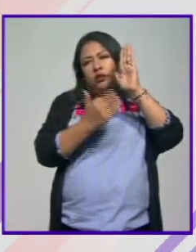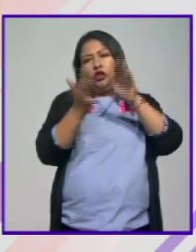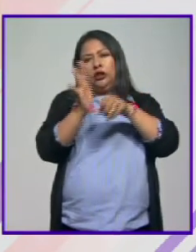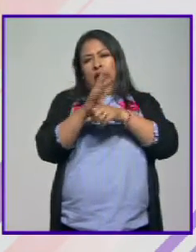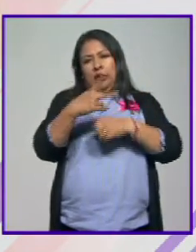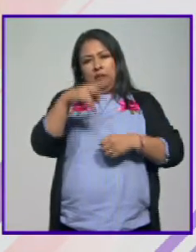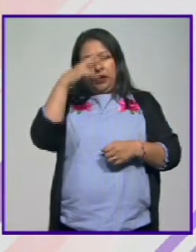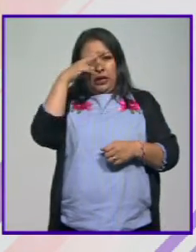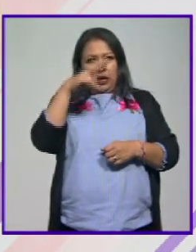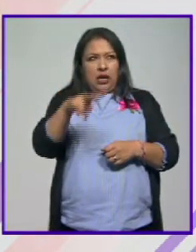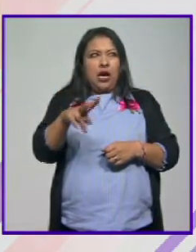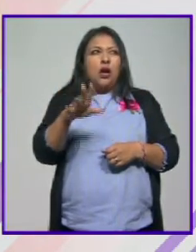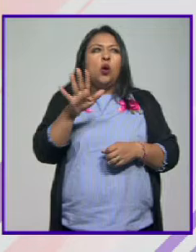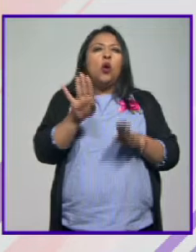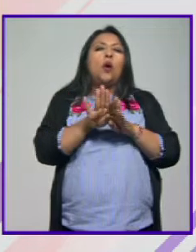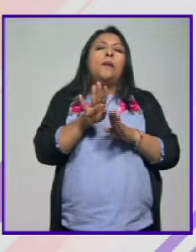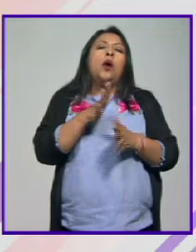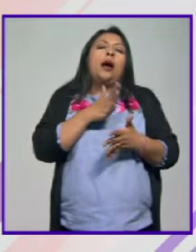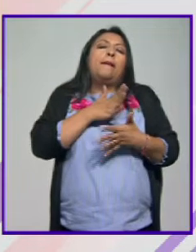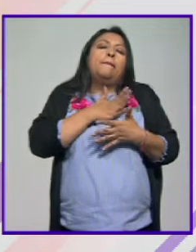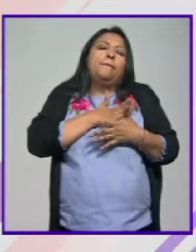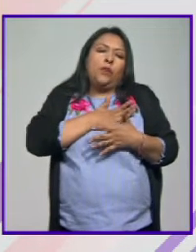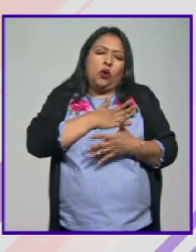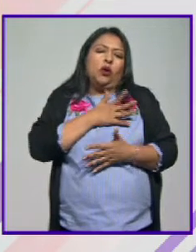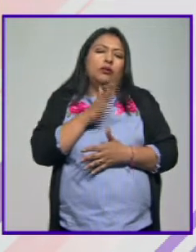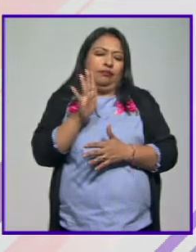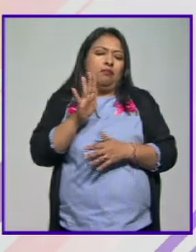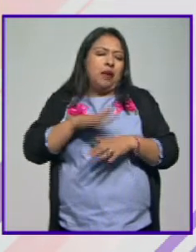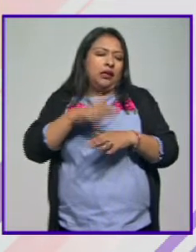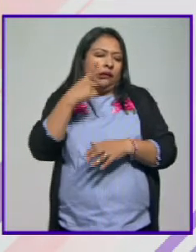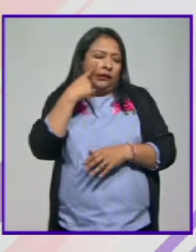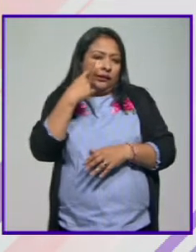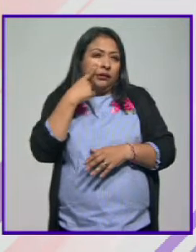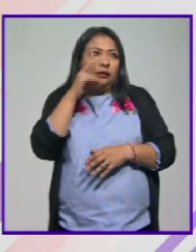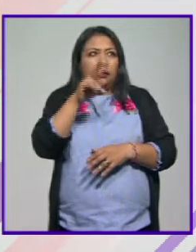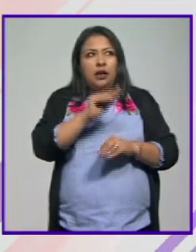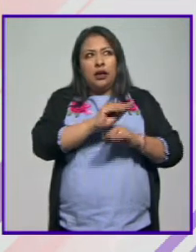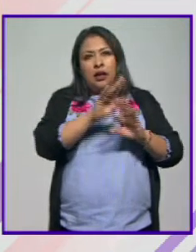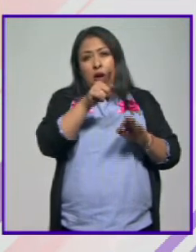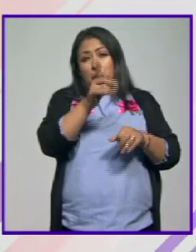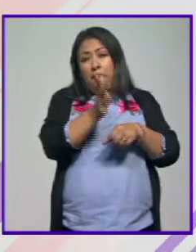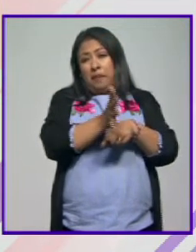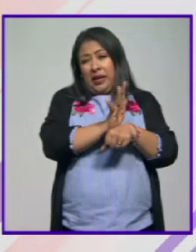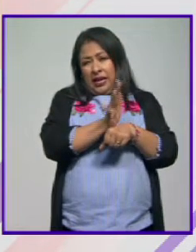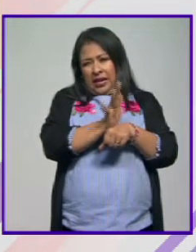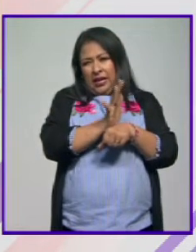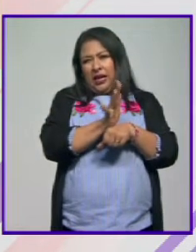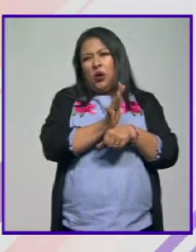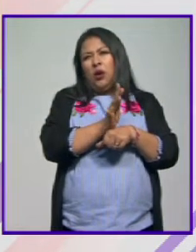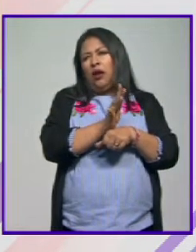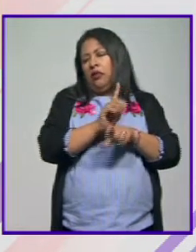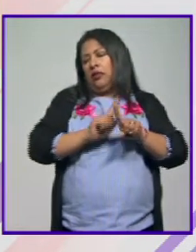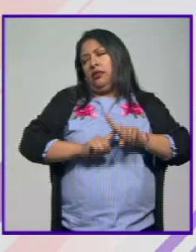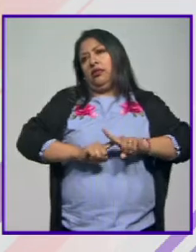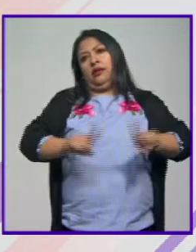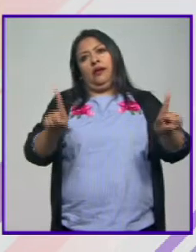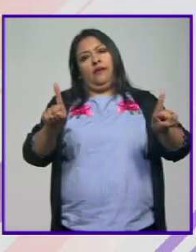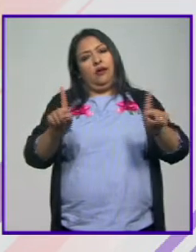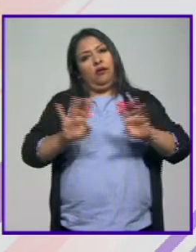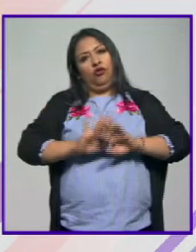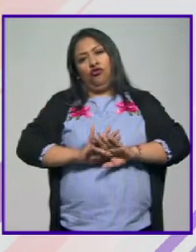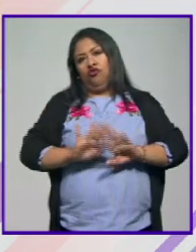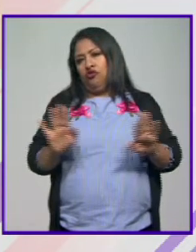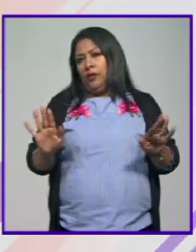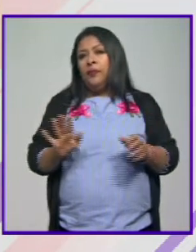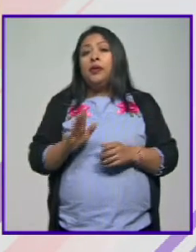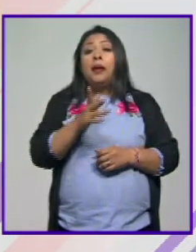actualmente que son las comedias románticas que es básicamente un poco la comedia romántica pues está claro que es una película este radicalmente diferente y